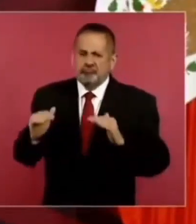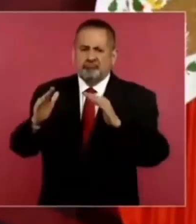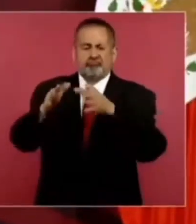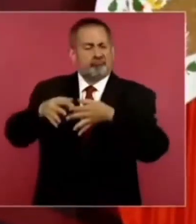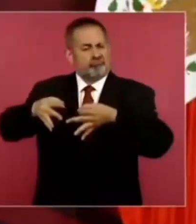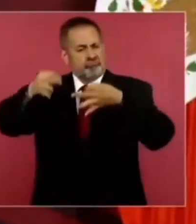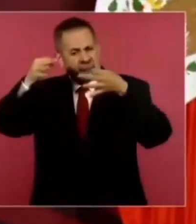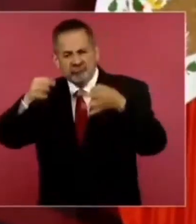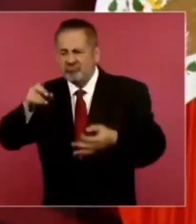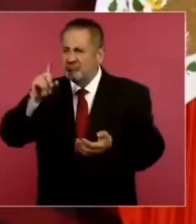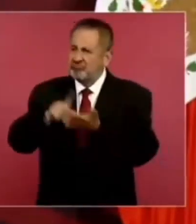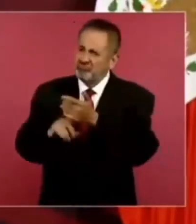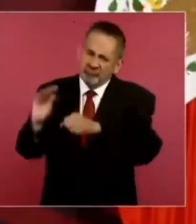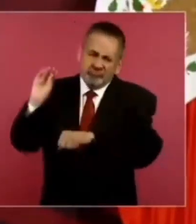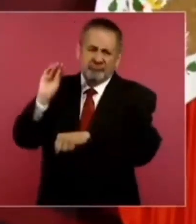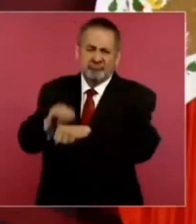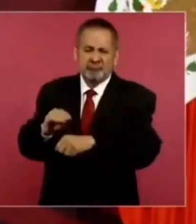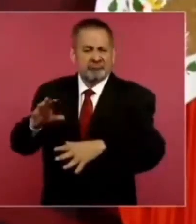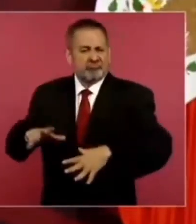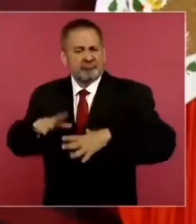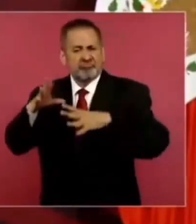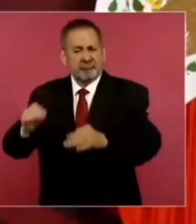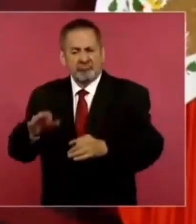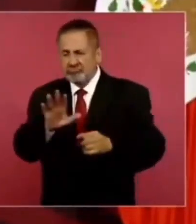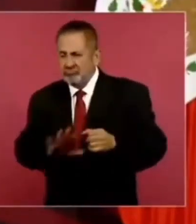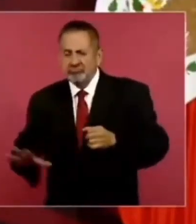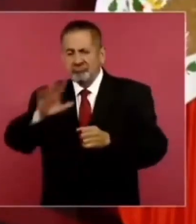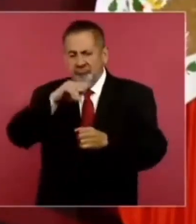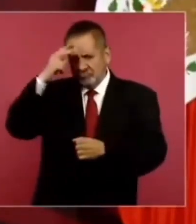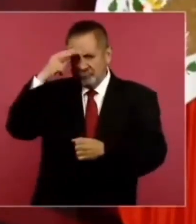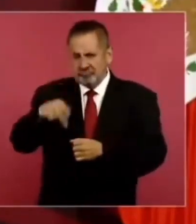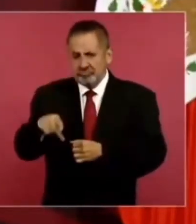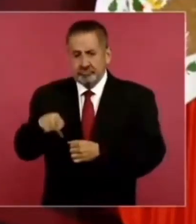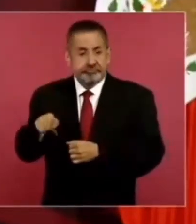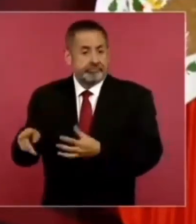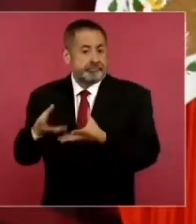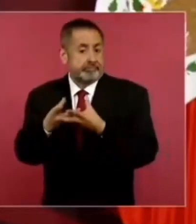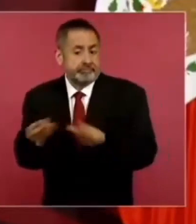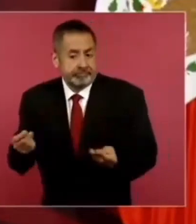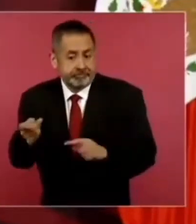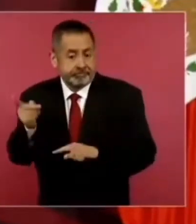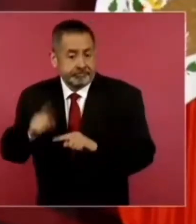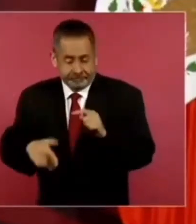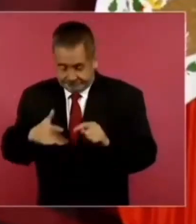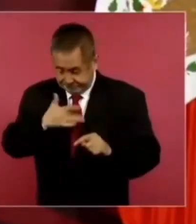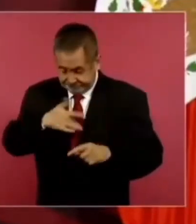civilizaciones en lo que es México. Y no desapareció